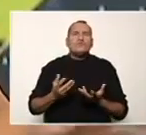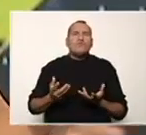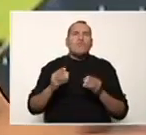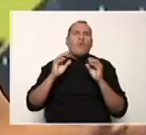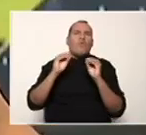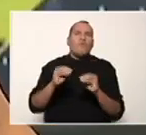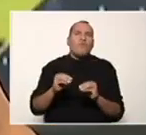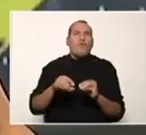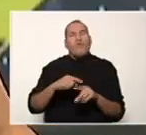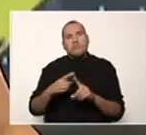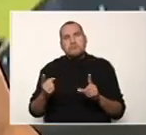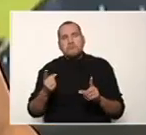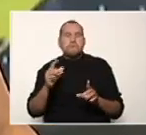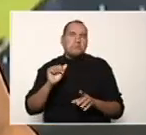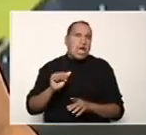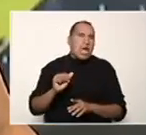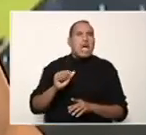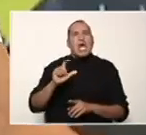otras letras?